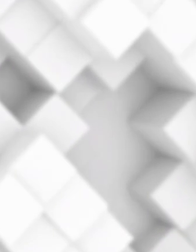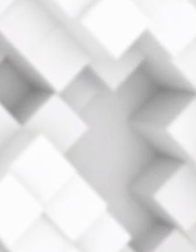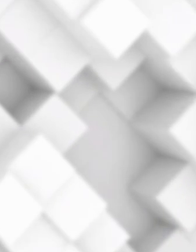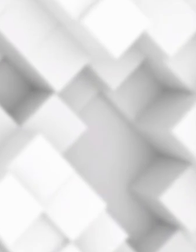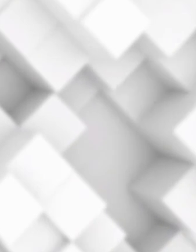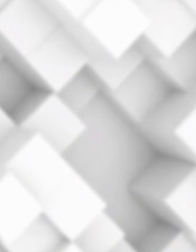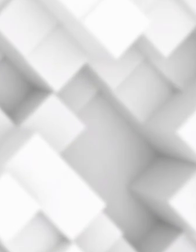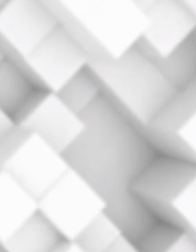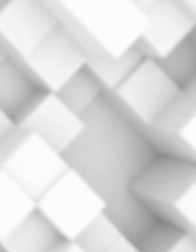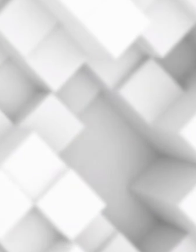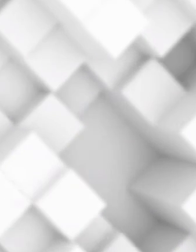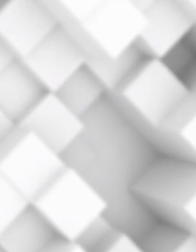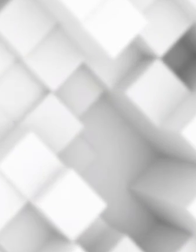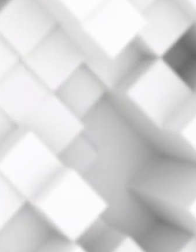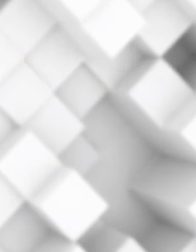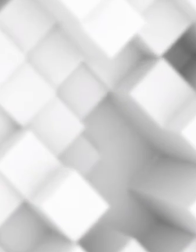sombras